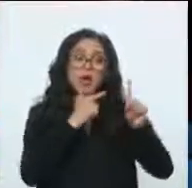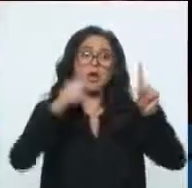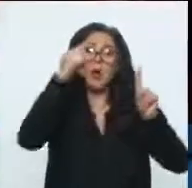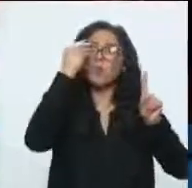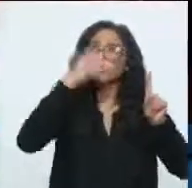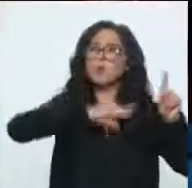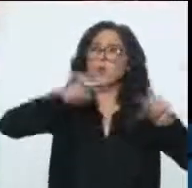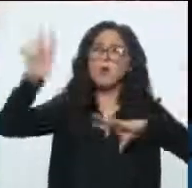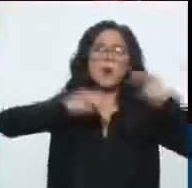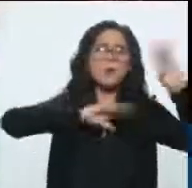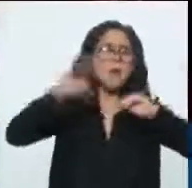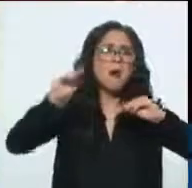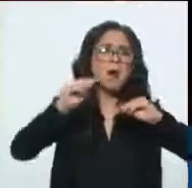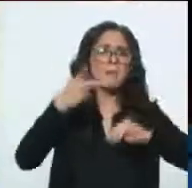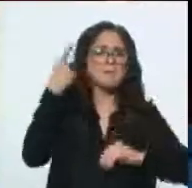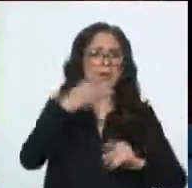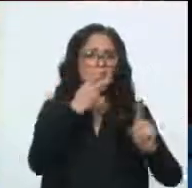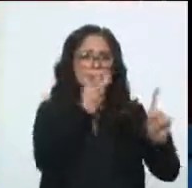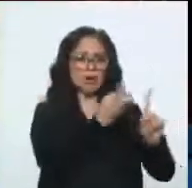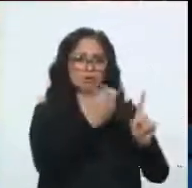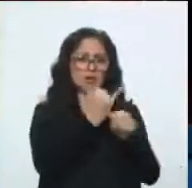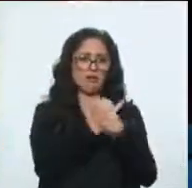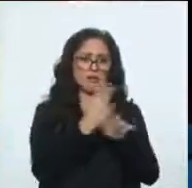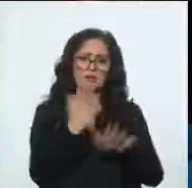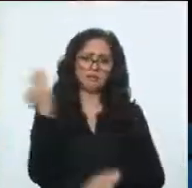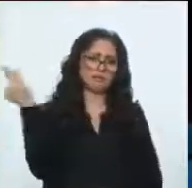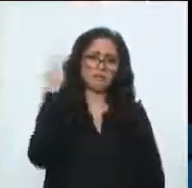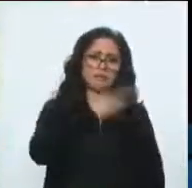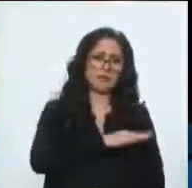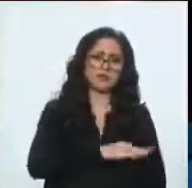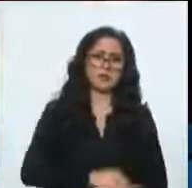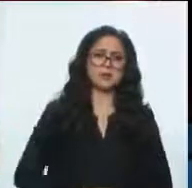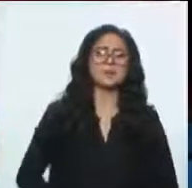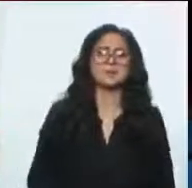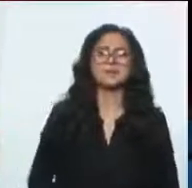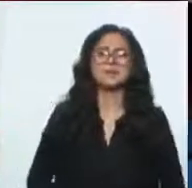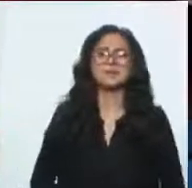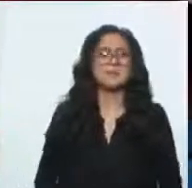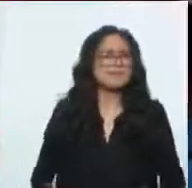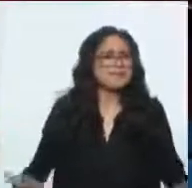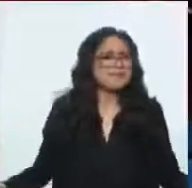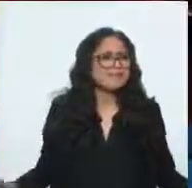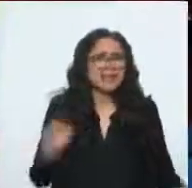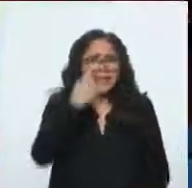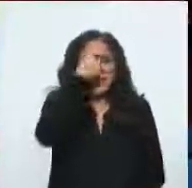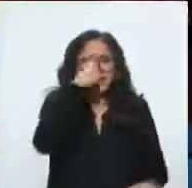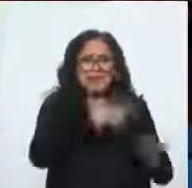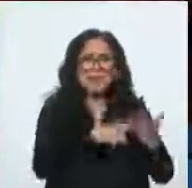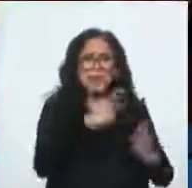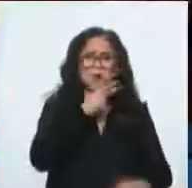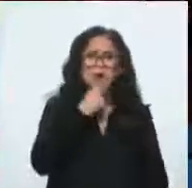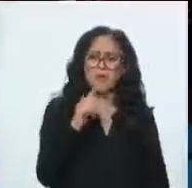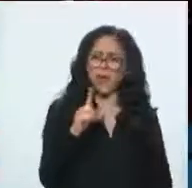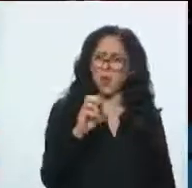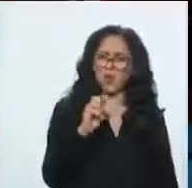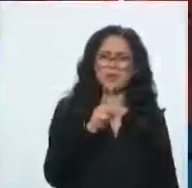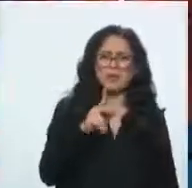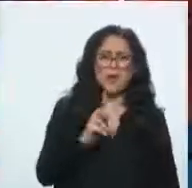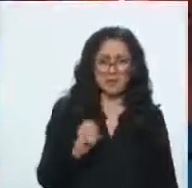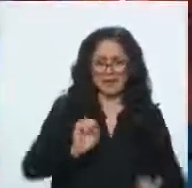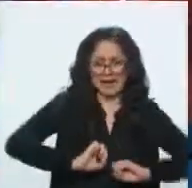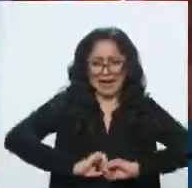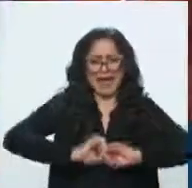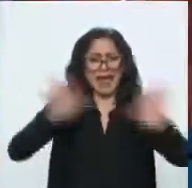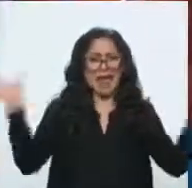algo bastante burdo. Muy burdo, Alberto, demasiado. ¿Qué se esperaba Lozano? Seguro se iba a desmentir